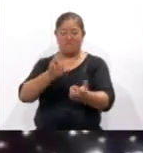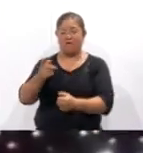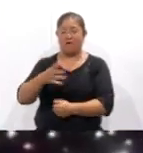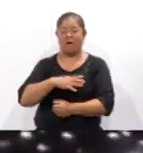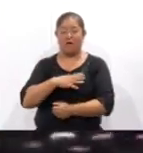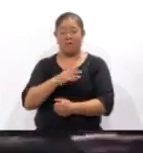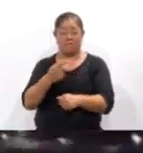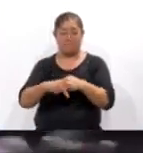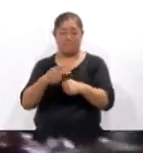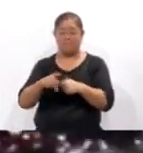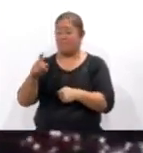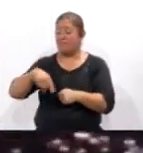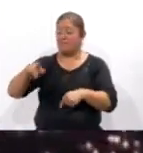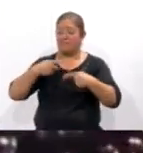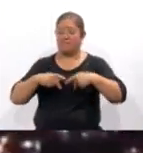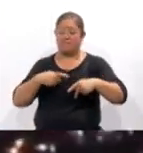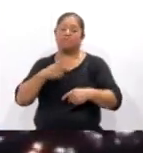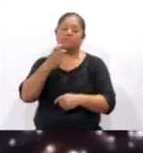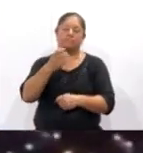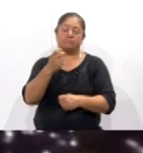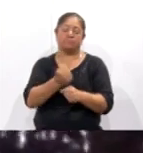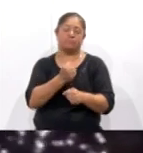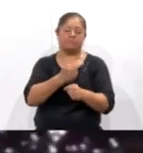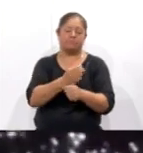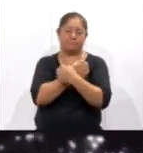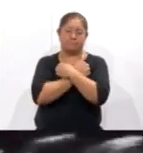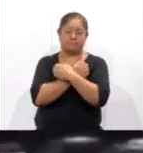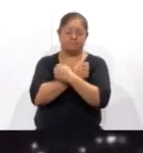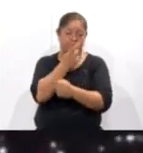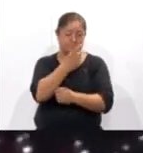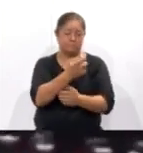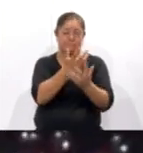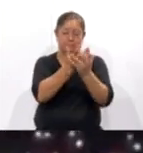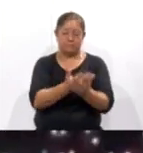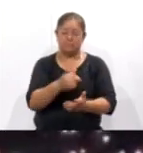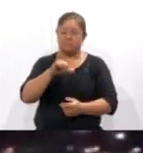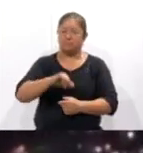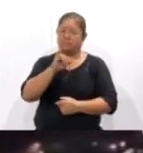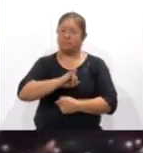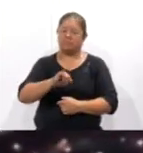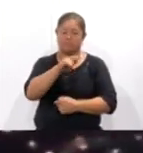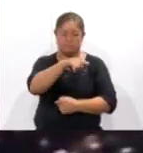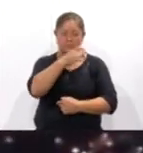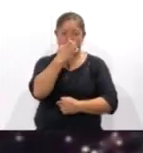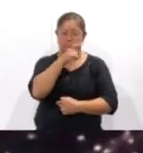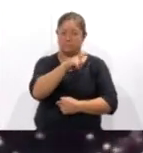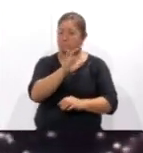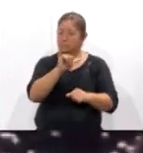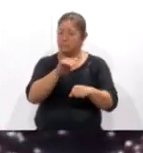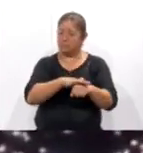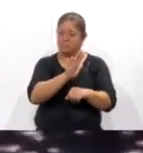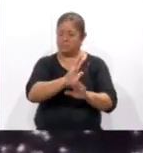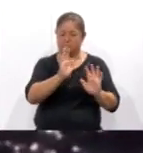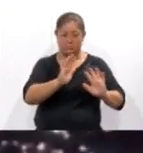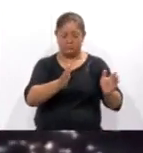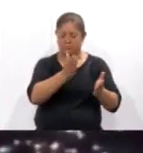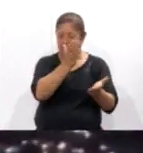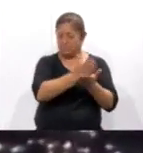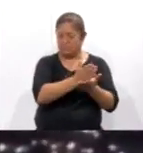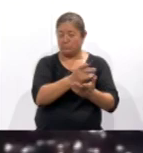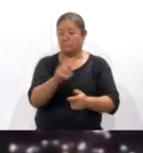los habitantes. Por ello, la Secretaría de Educación de esta entidad decidió suspender este jueves las actividades académicas y administrativas. En tanto,